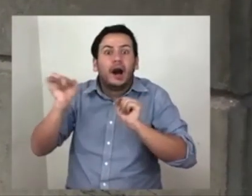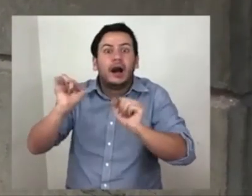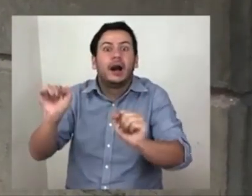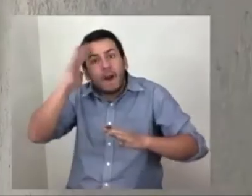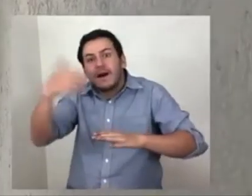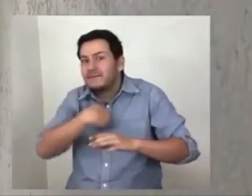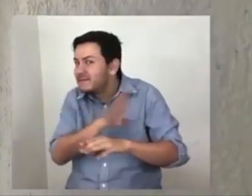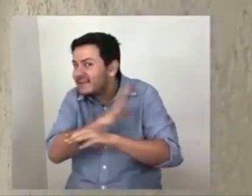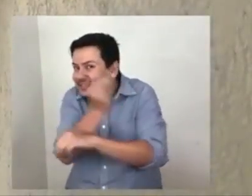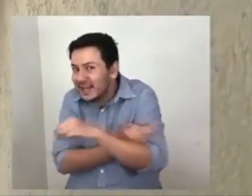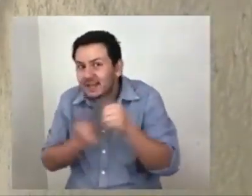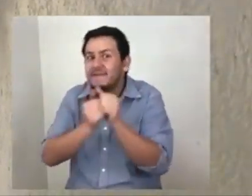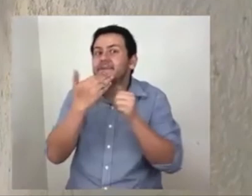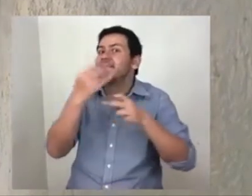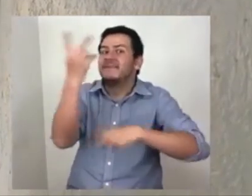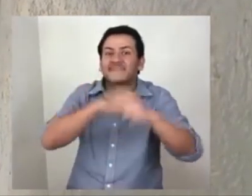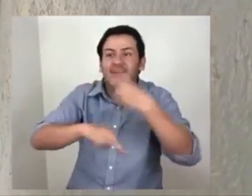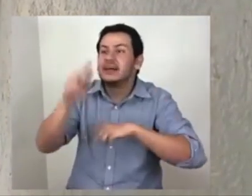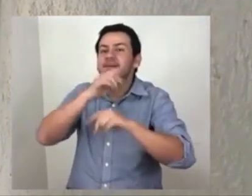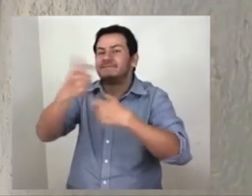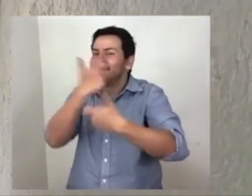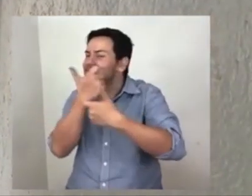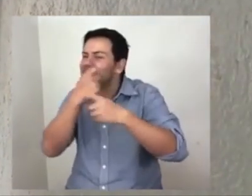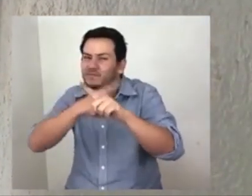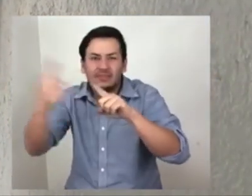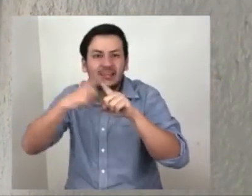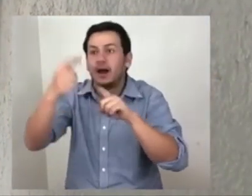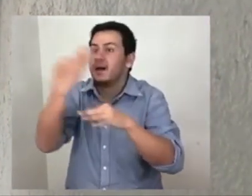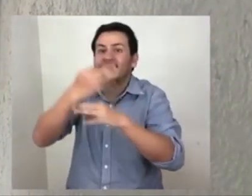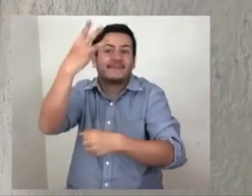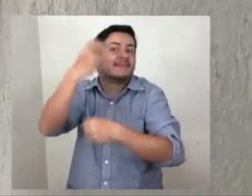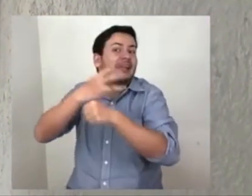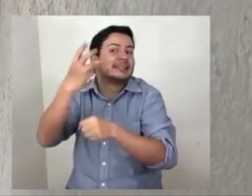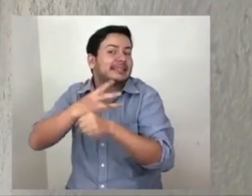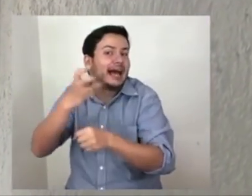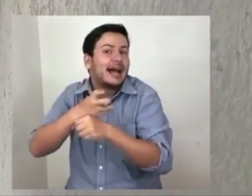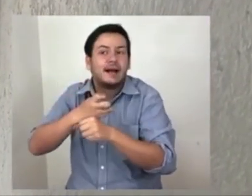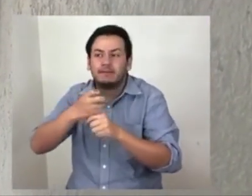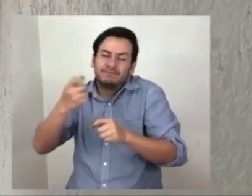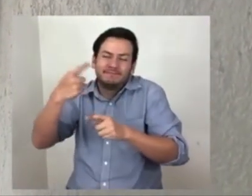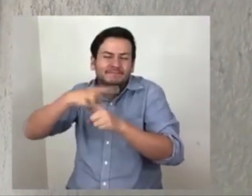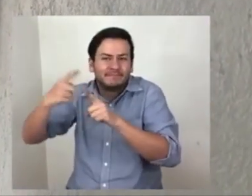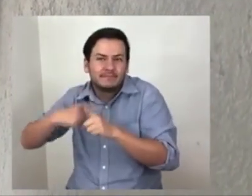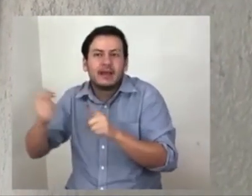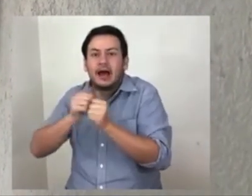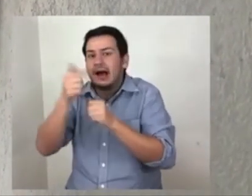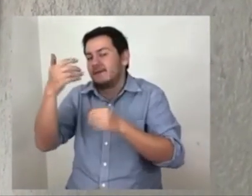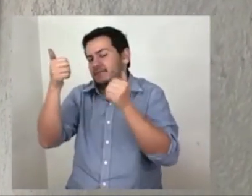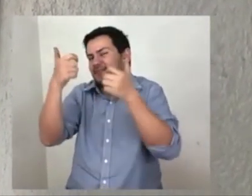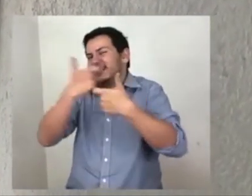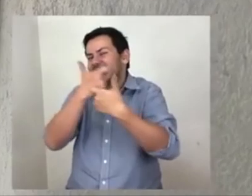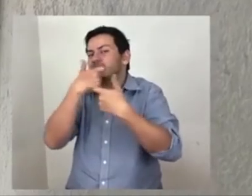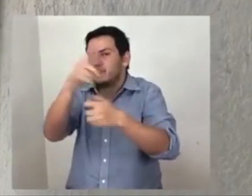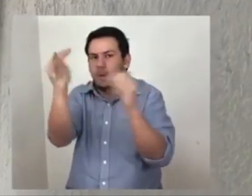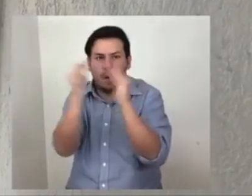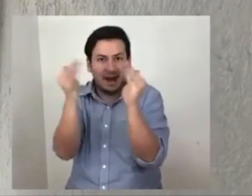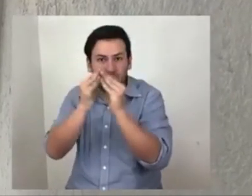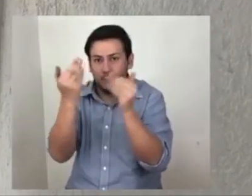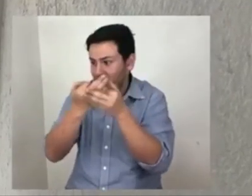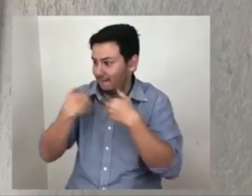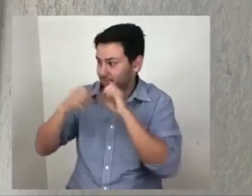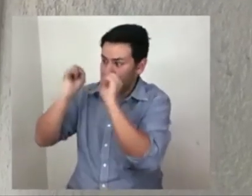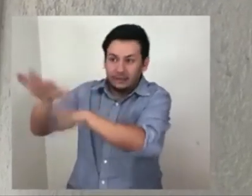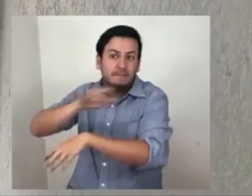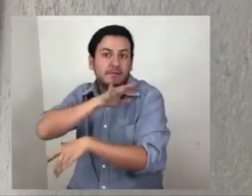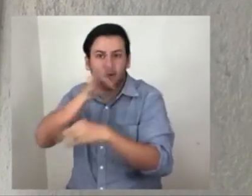Hola, buenas tardes, bienvenidos a Comida Diversa, tercer episodio ciclo de stand-up comedy en tu casa. Vine a tirar la